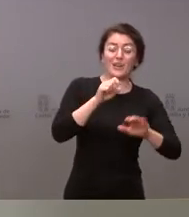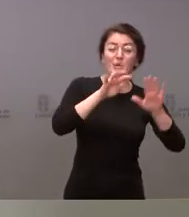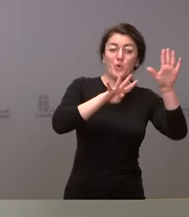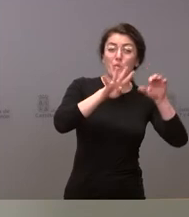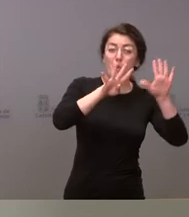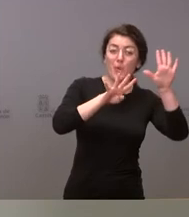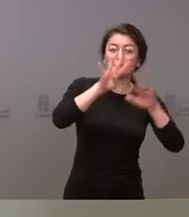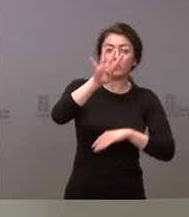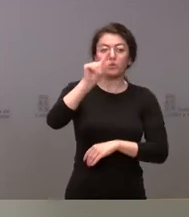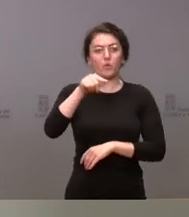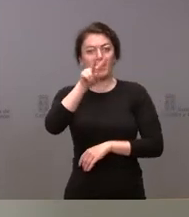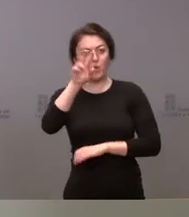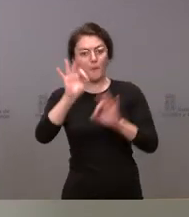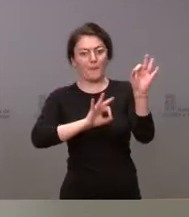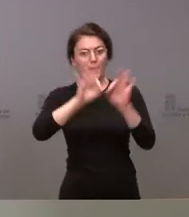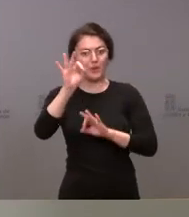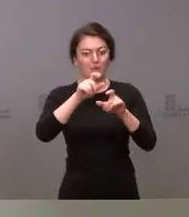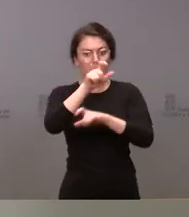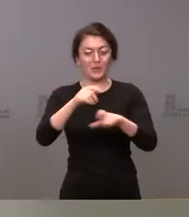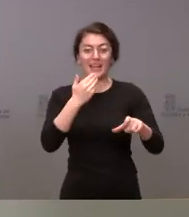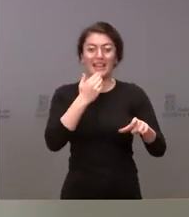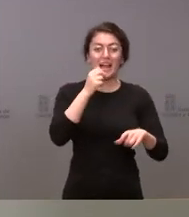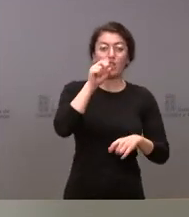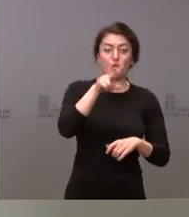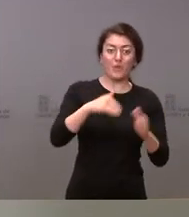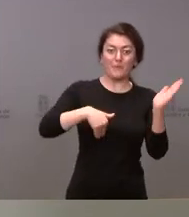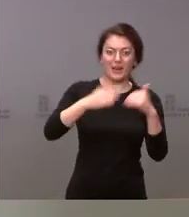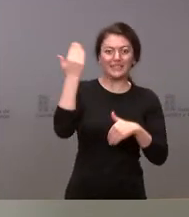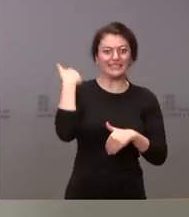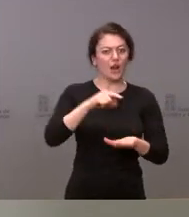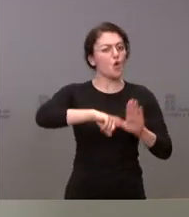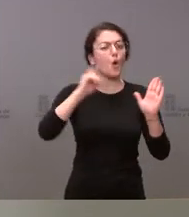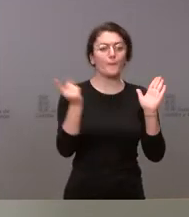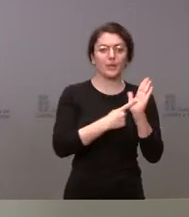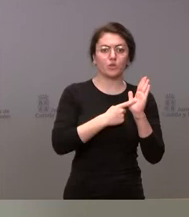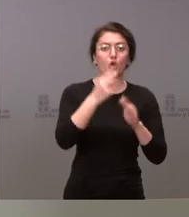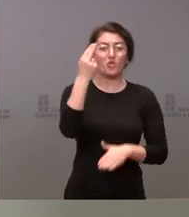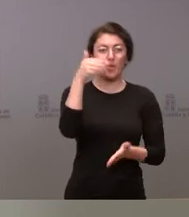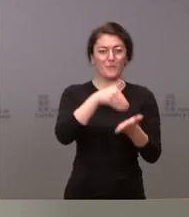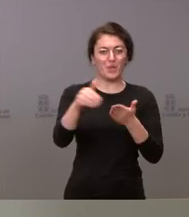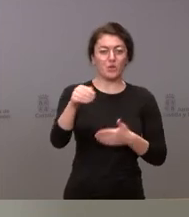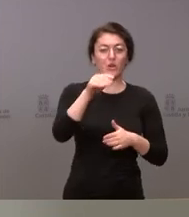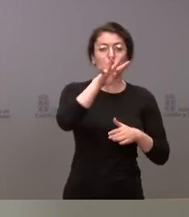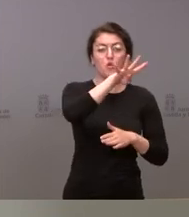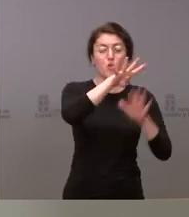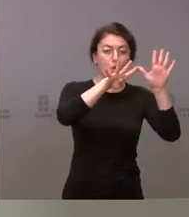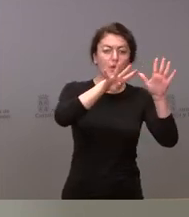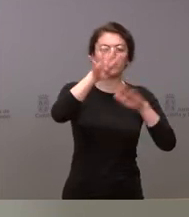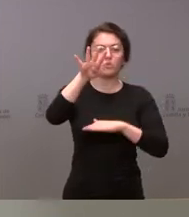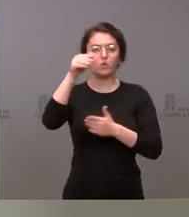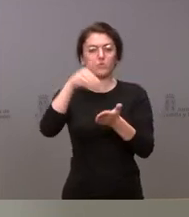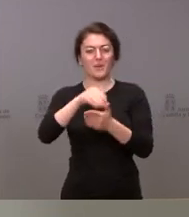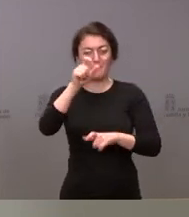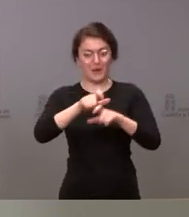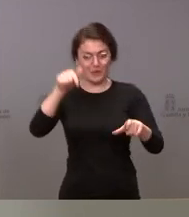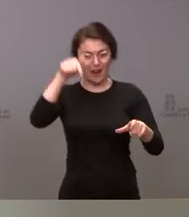% de la población mayor de 12 años con pauta completa. 2.094.000 personas en nuestra comunidad autónoma, que